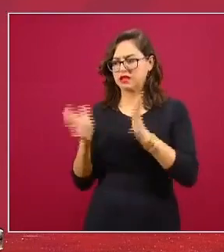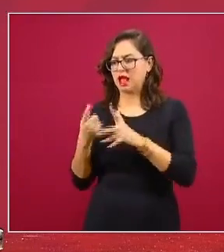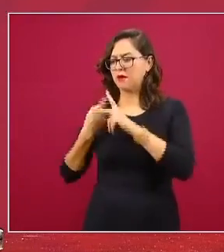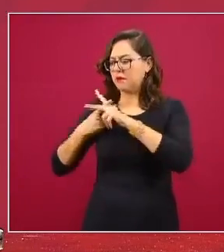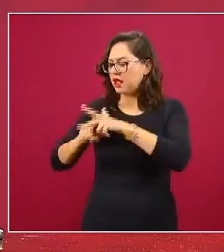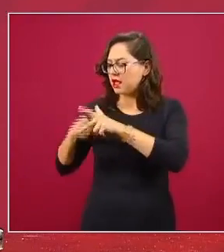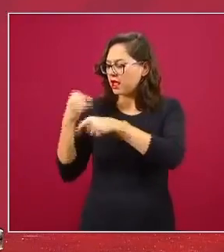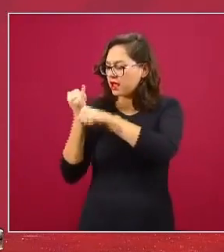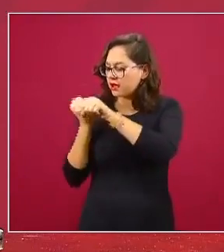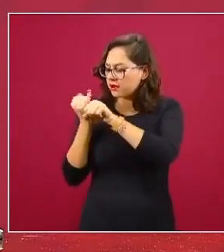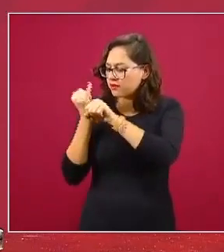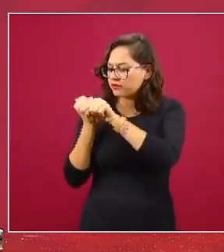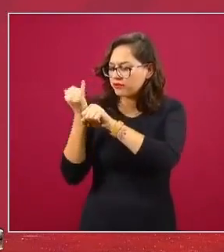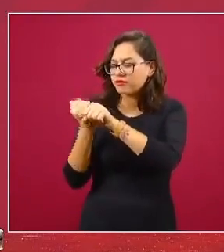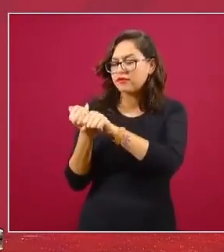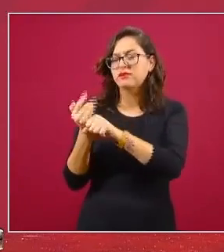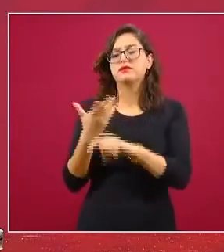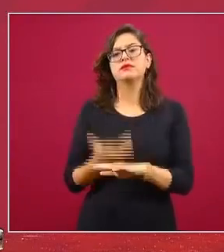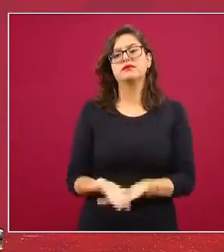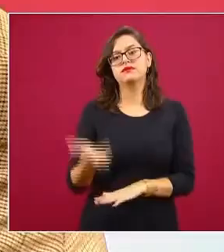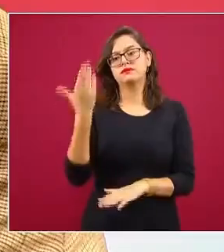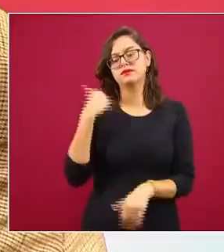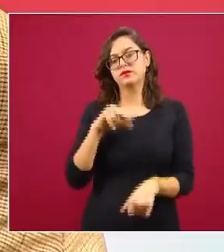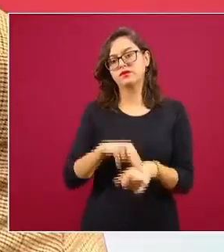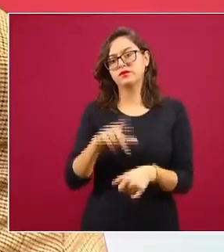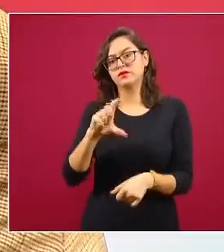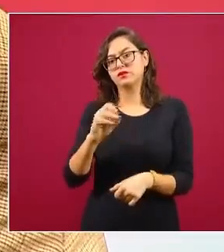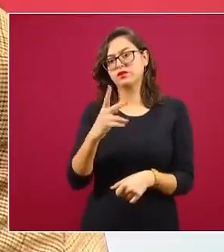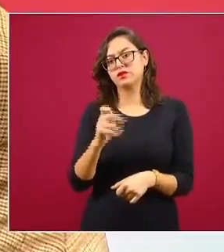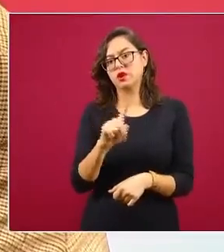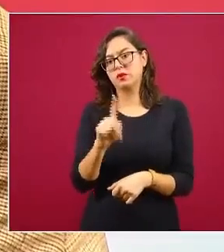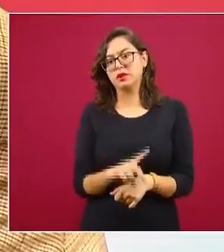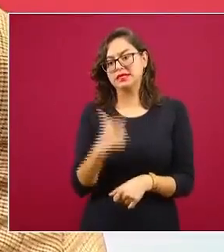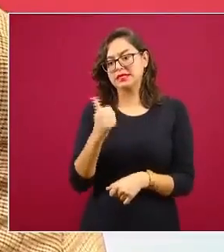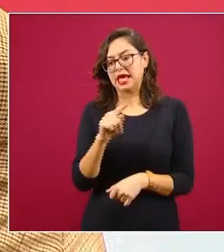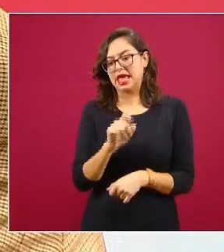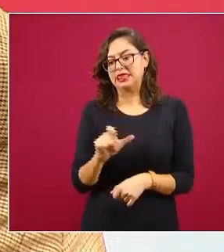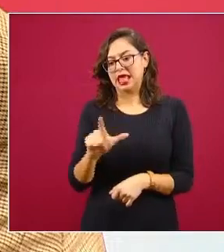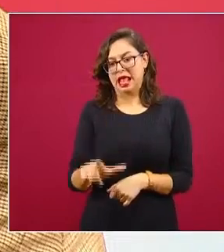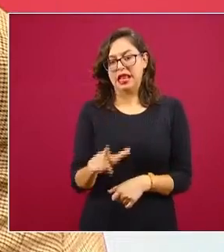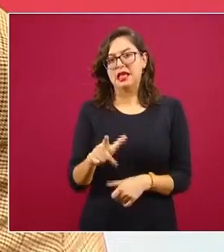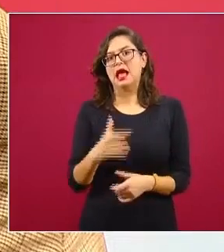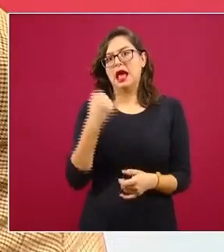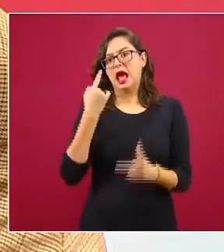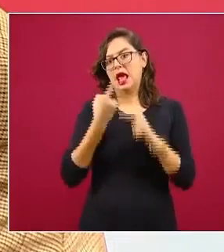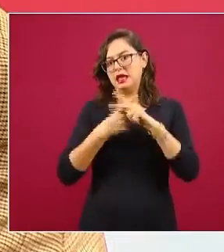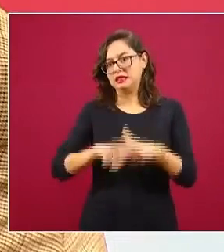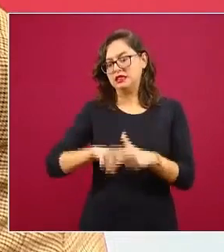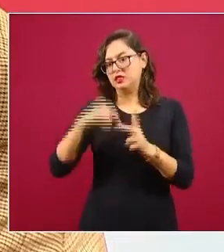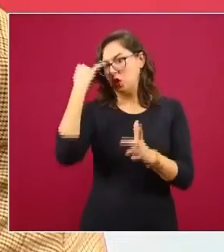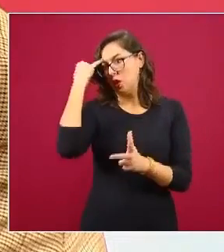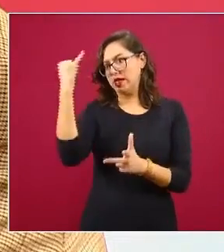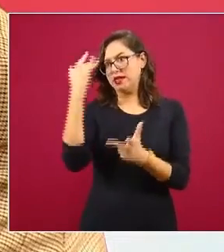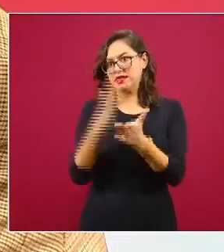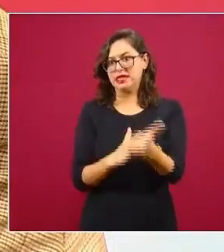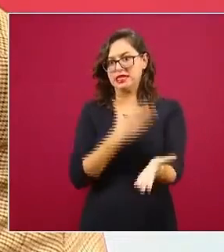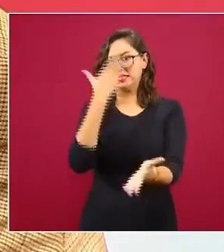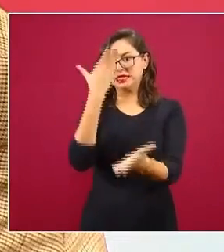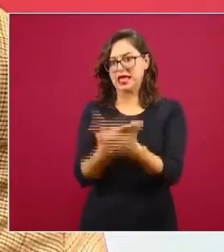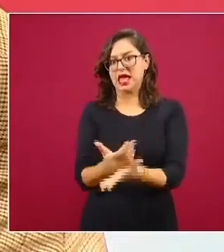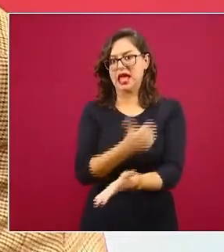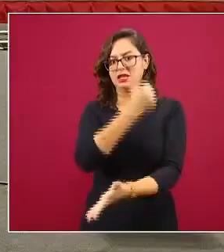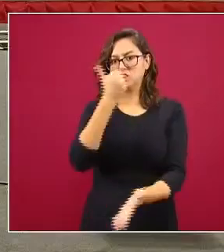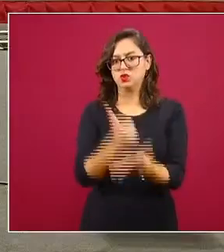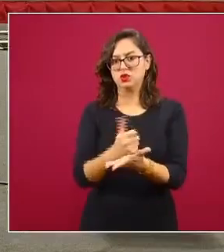en su momento, tanto esto inició primero como una iniciativa en la Ciudad de México, donde